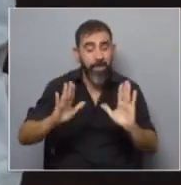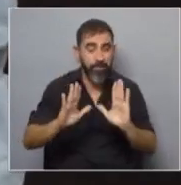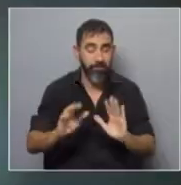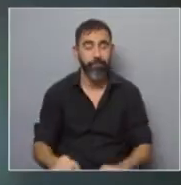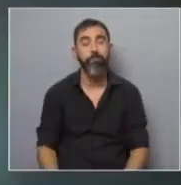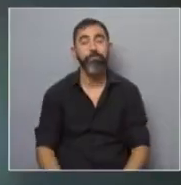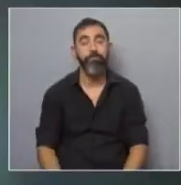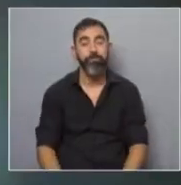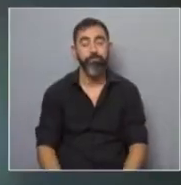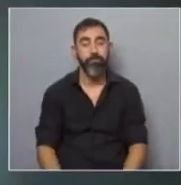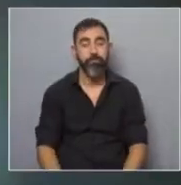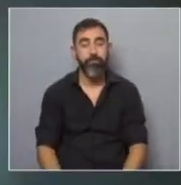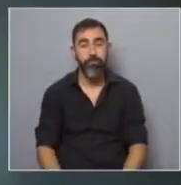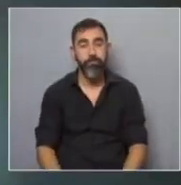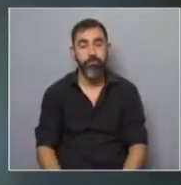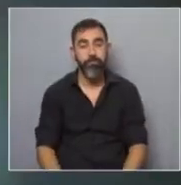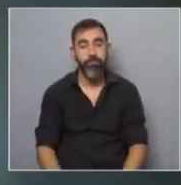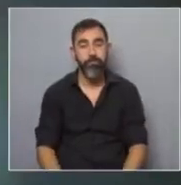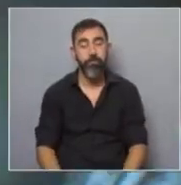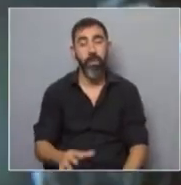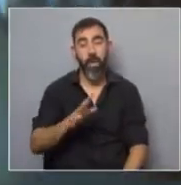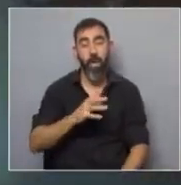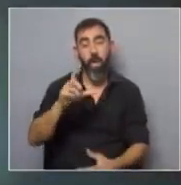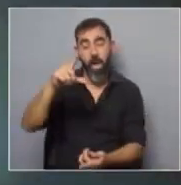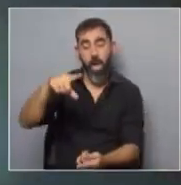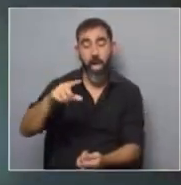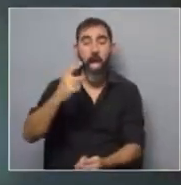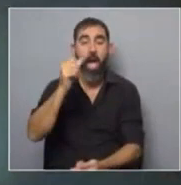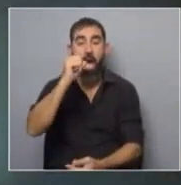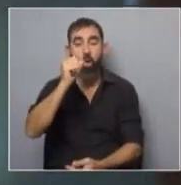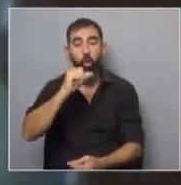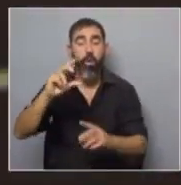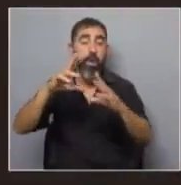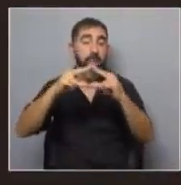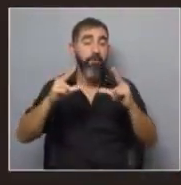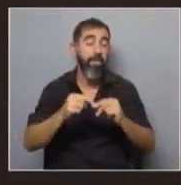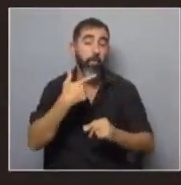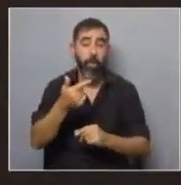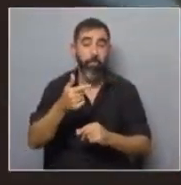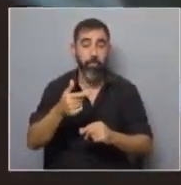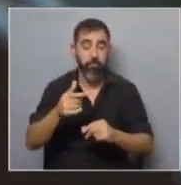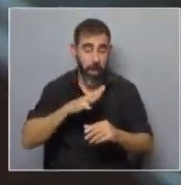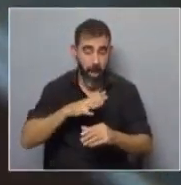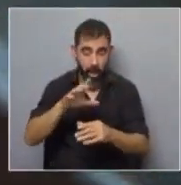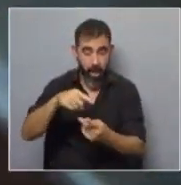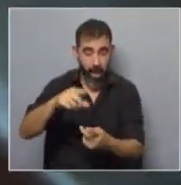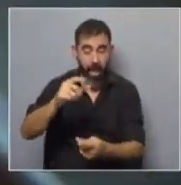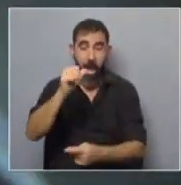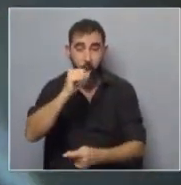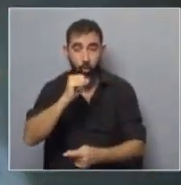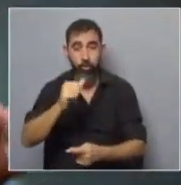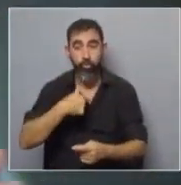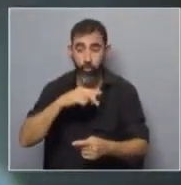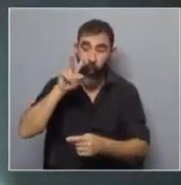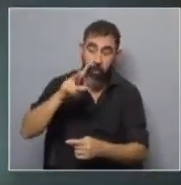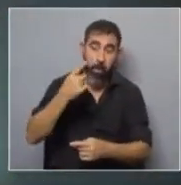riesgo, en este caso. Legitimar implica que haya una botella de alcohol arriba de la mesa en Navidad. Eso ya es legítima. Legitimar implica que